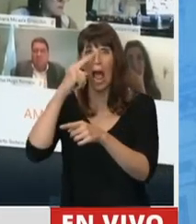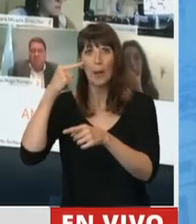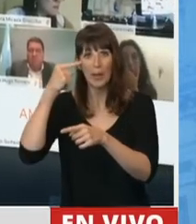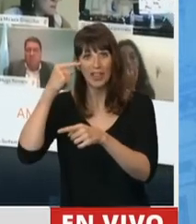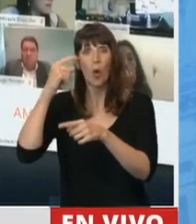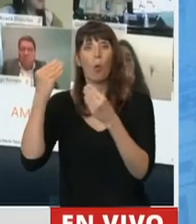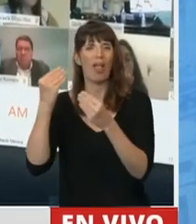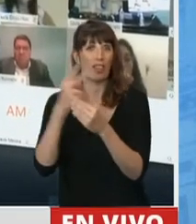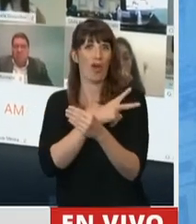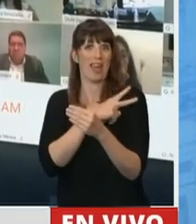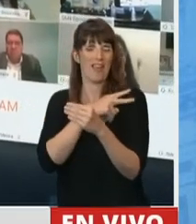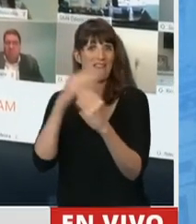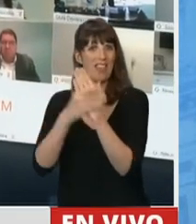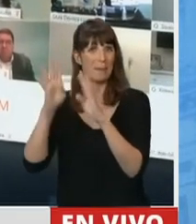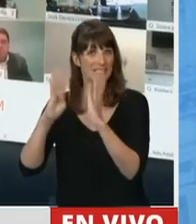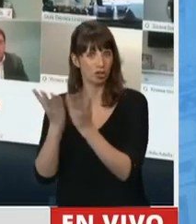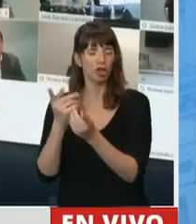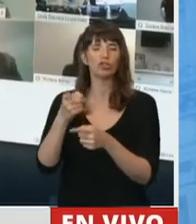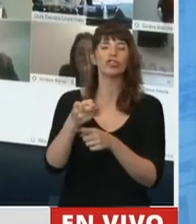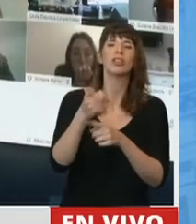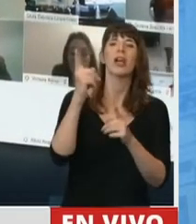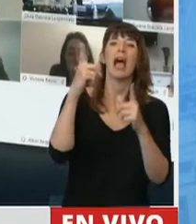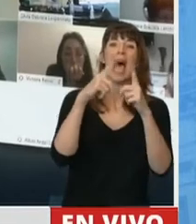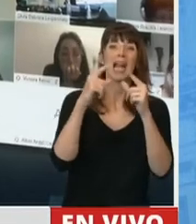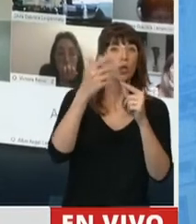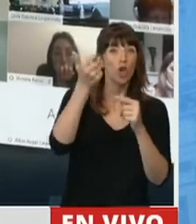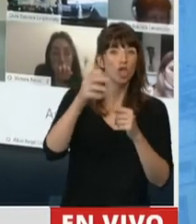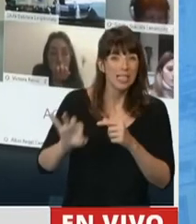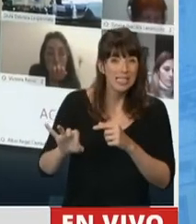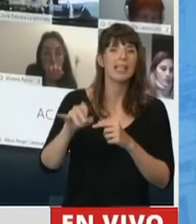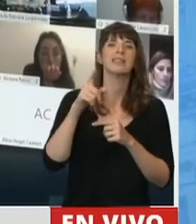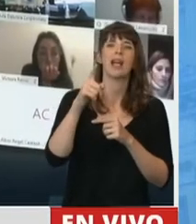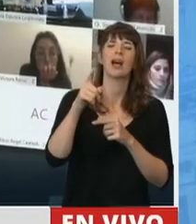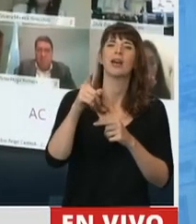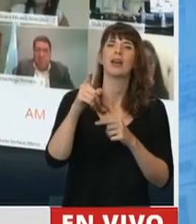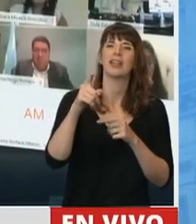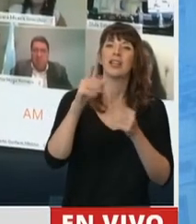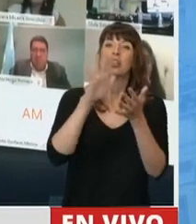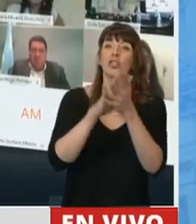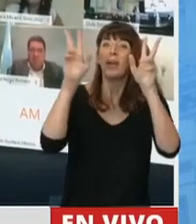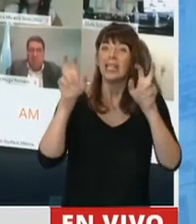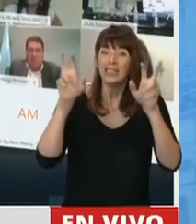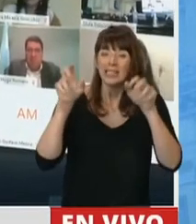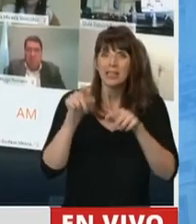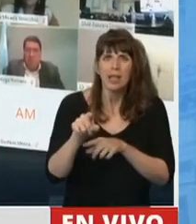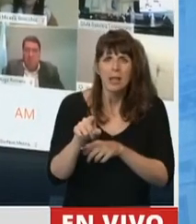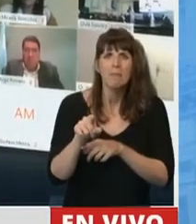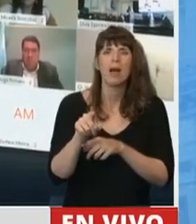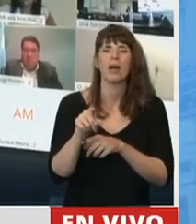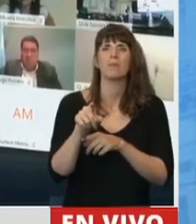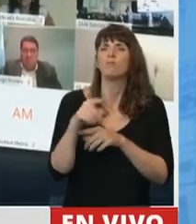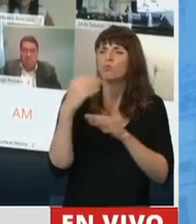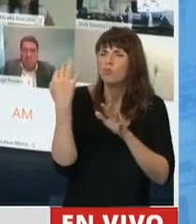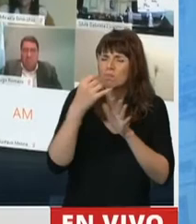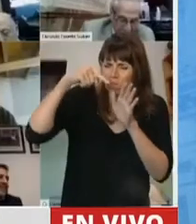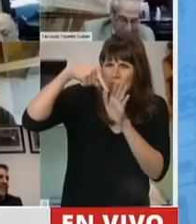que justamente en su artículo 60 trabaja este tema de una manera mucho más específica